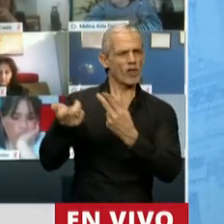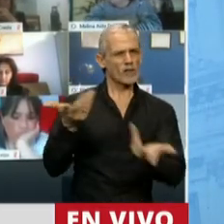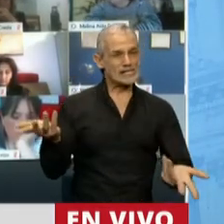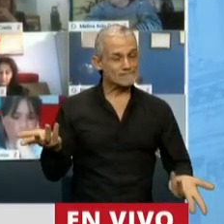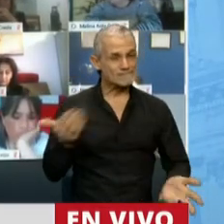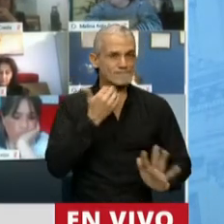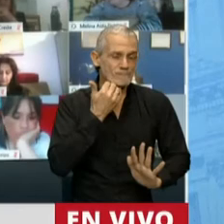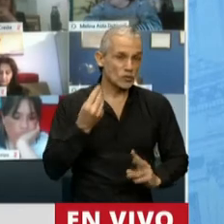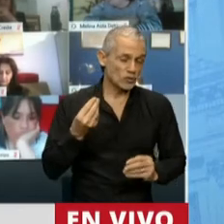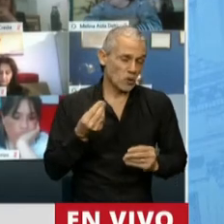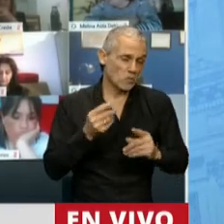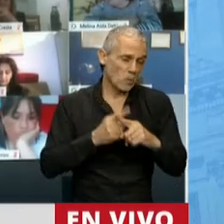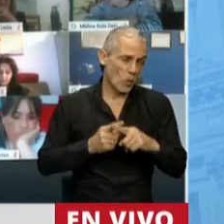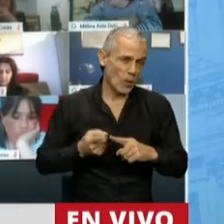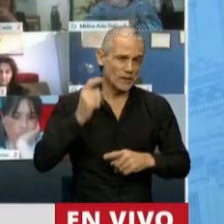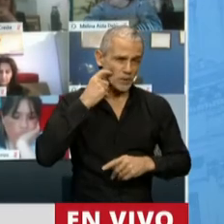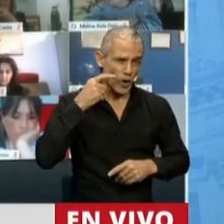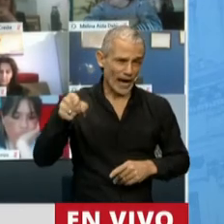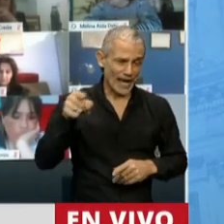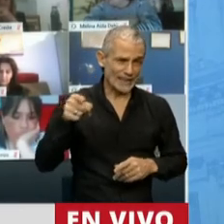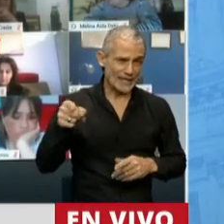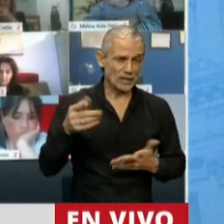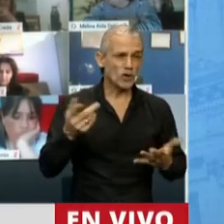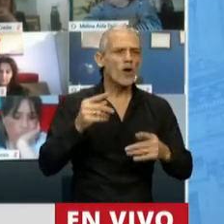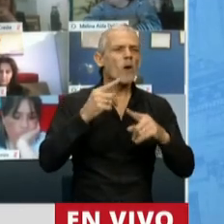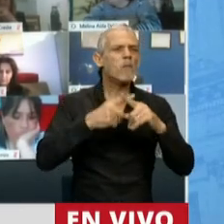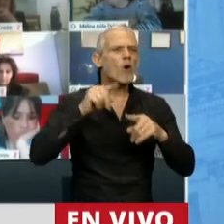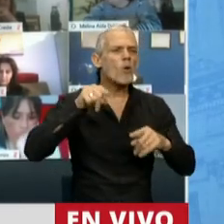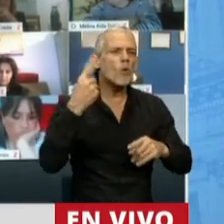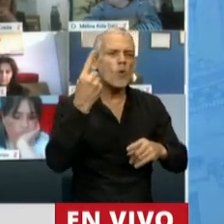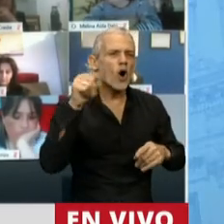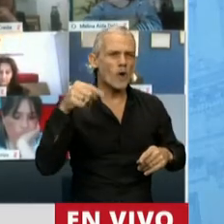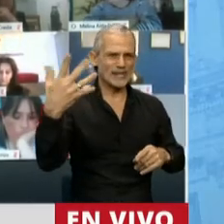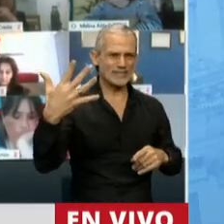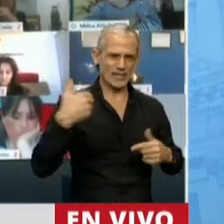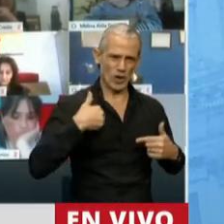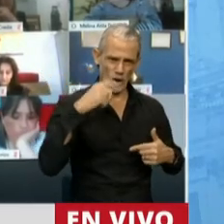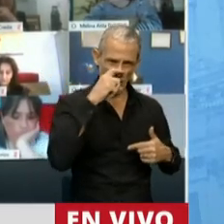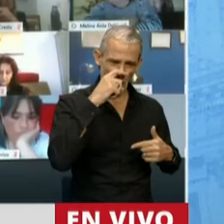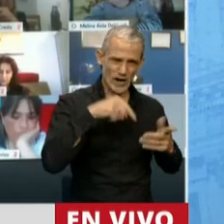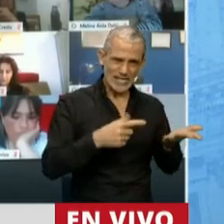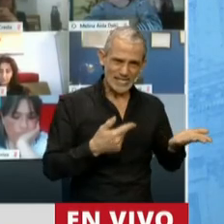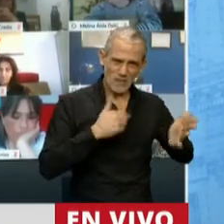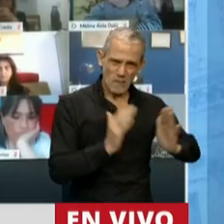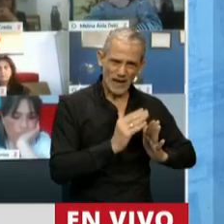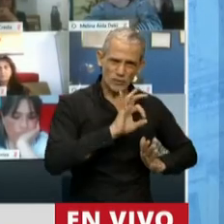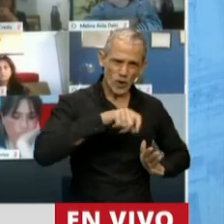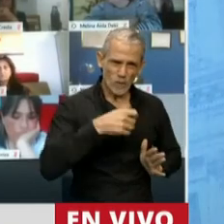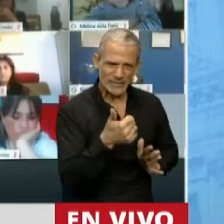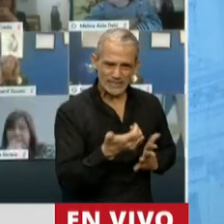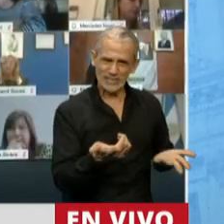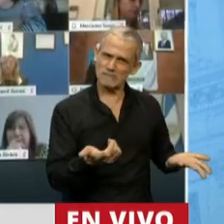cómo están tomando los números, pero Entre Ríos hay que multiplicar por 1,5, y es lo que representa mi provincia. Entre Ríos es 1,5, o un 50